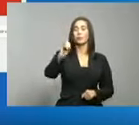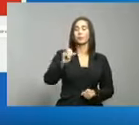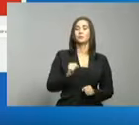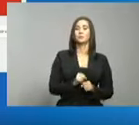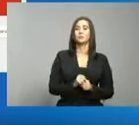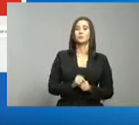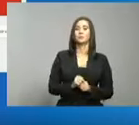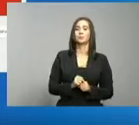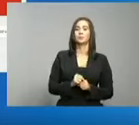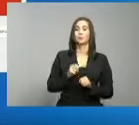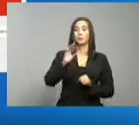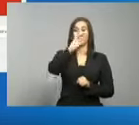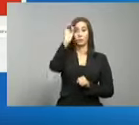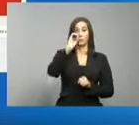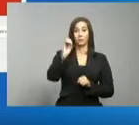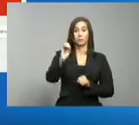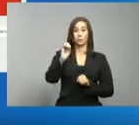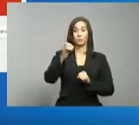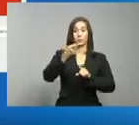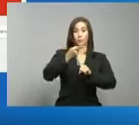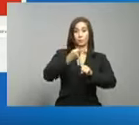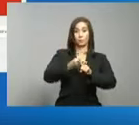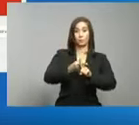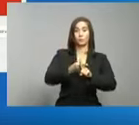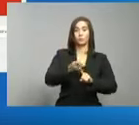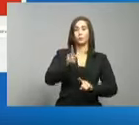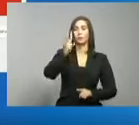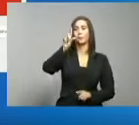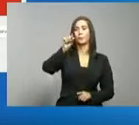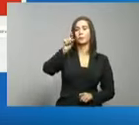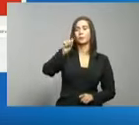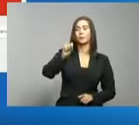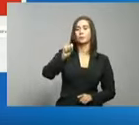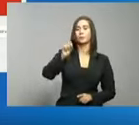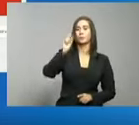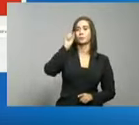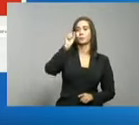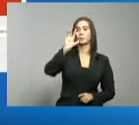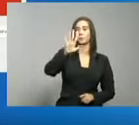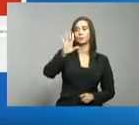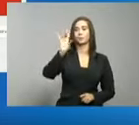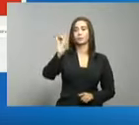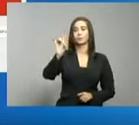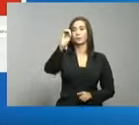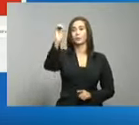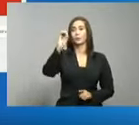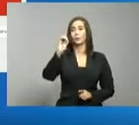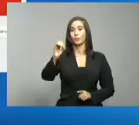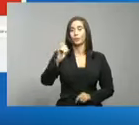la tasa de positividad 20.58%.